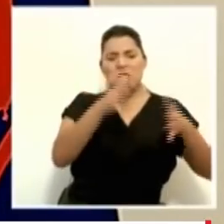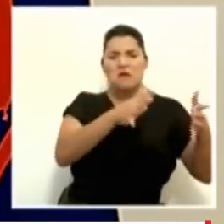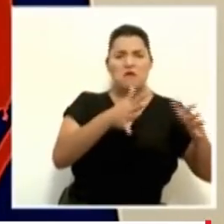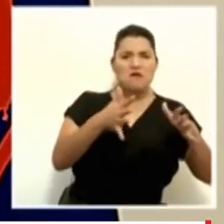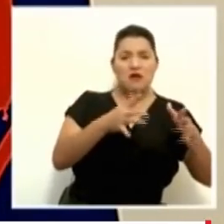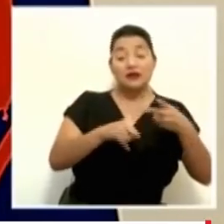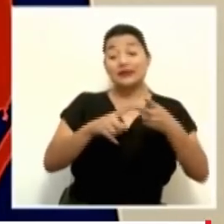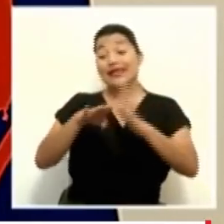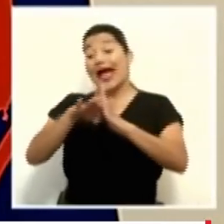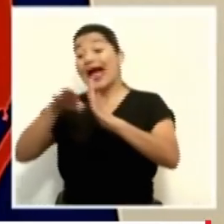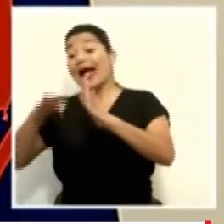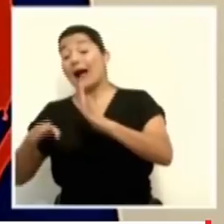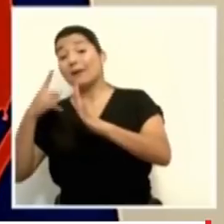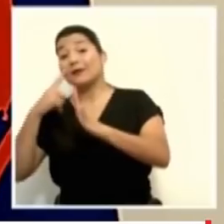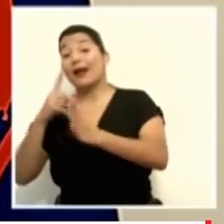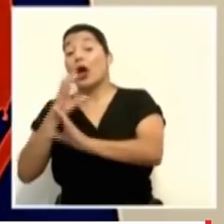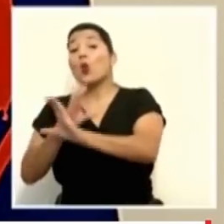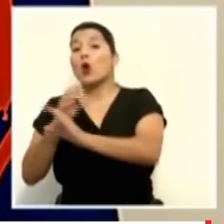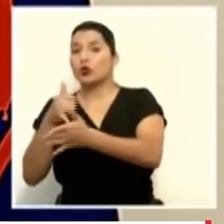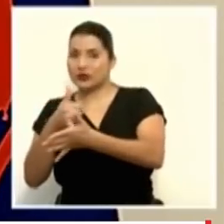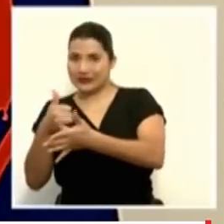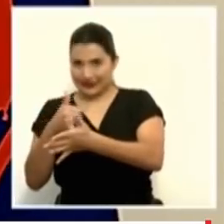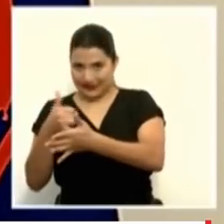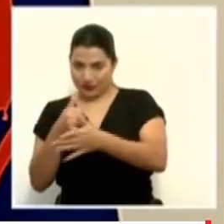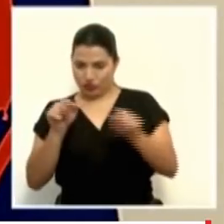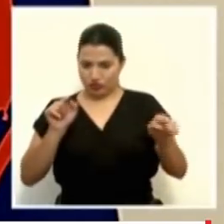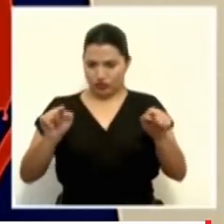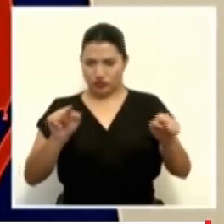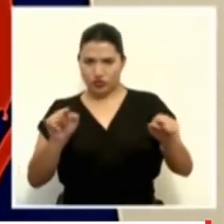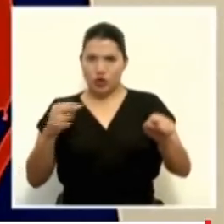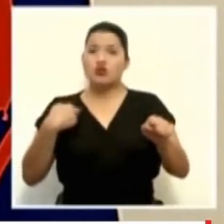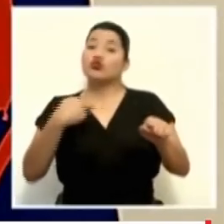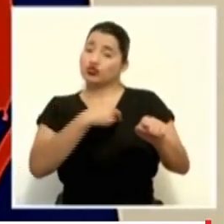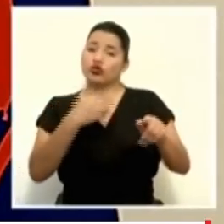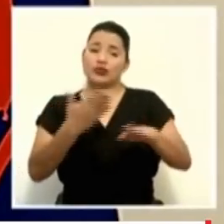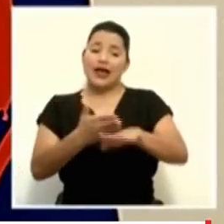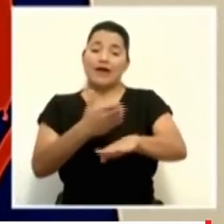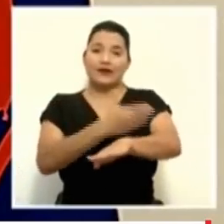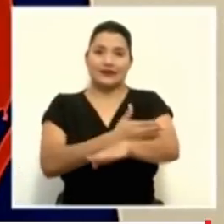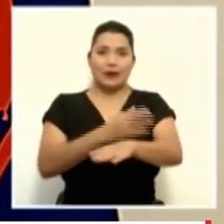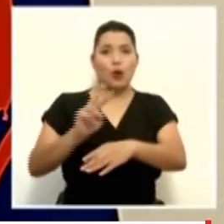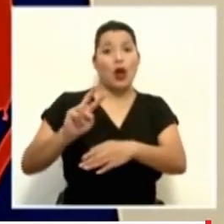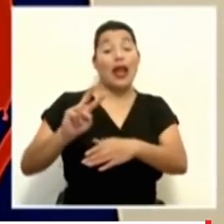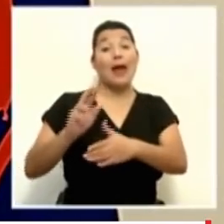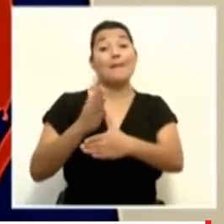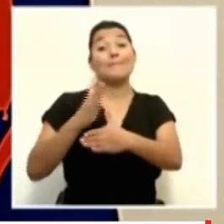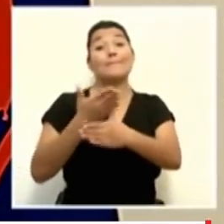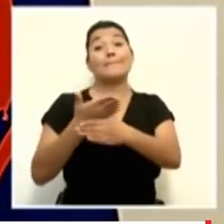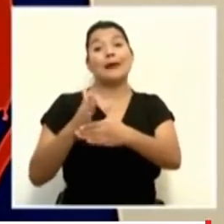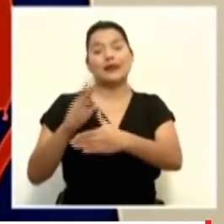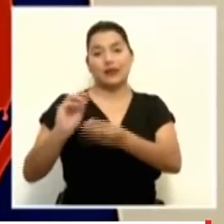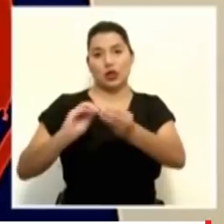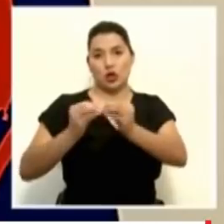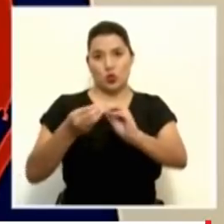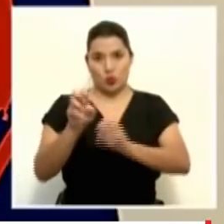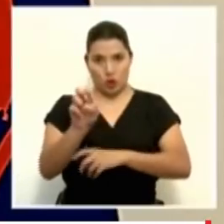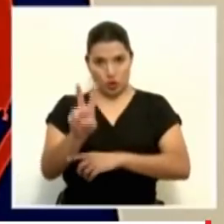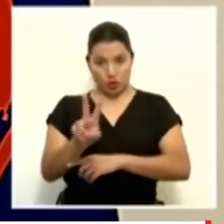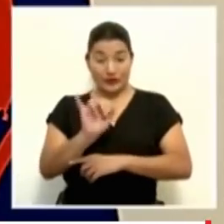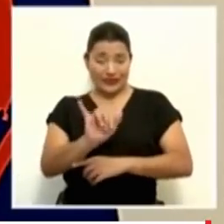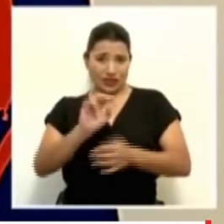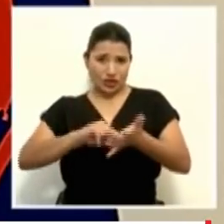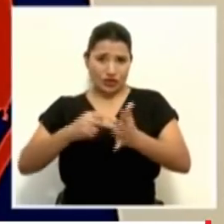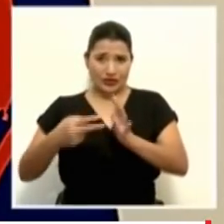se necesiten. Vamos muy avanzados en ese proceso. Ya estamos en la fase 2 y esto implica